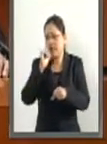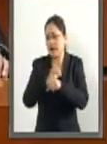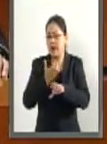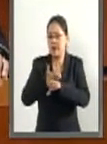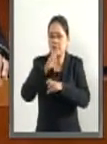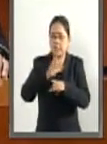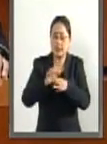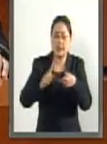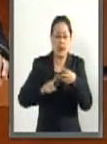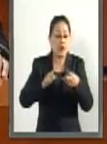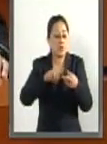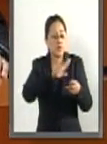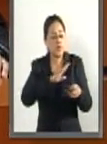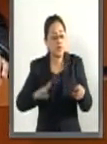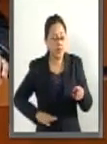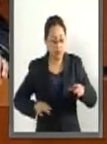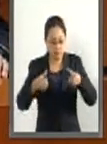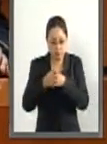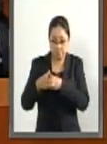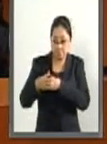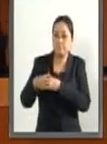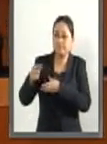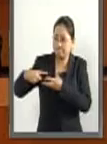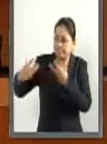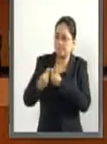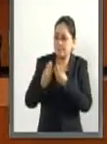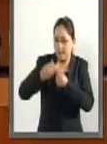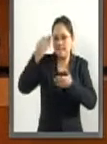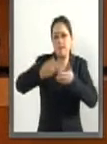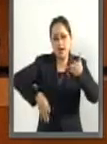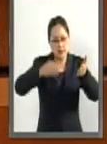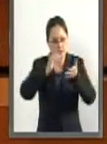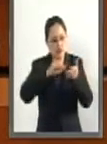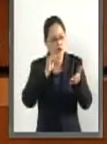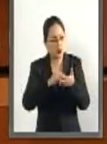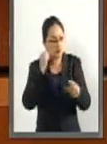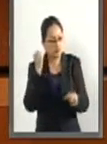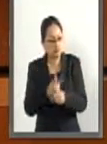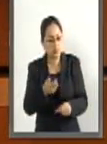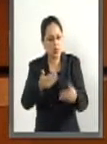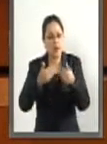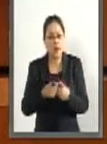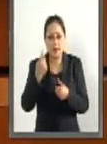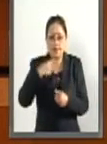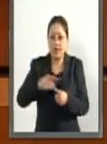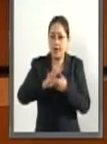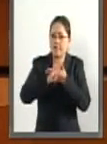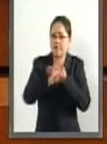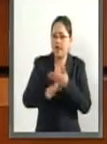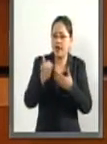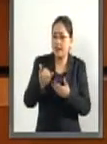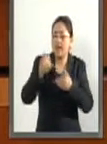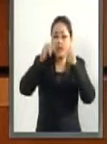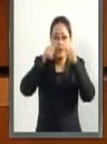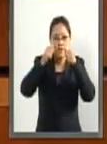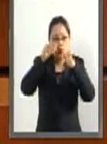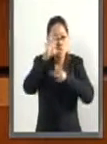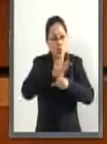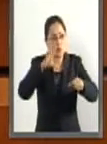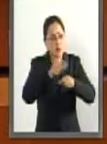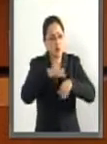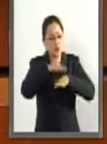hemos detectado que queda mucho por hacer y para mejorar sustancialmente la prevención y atención integral del cáncer